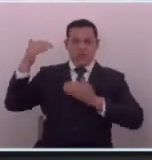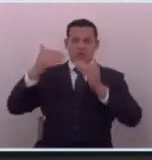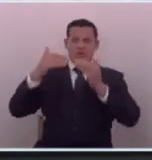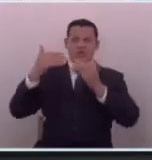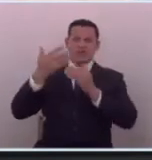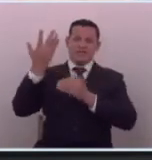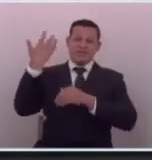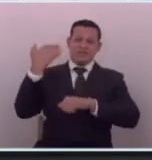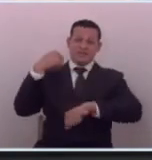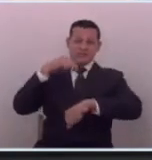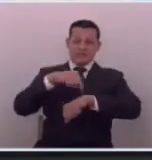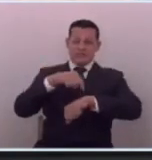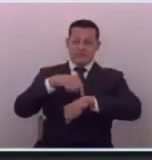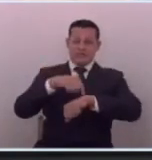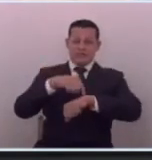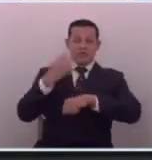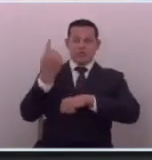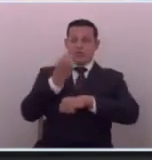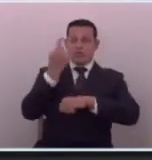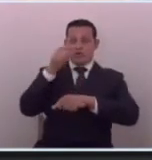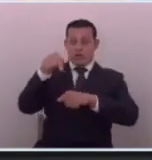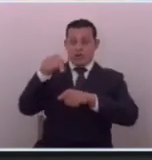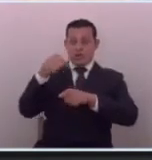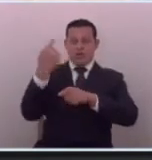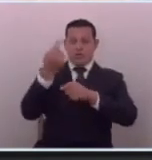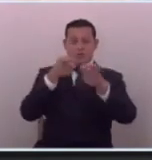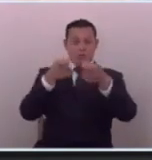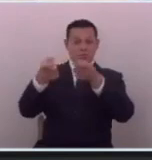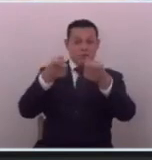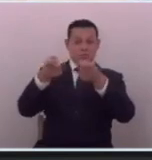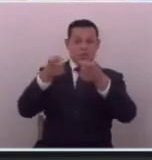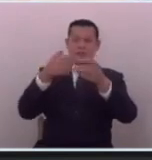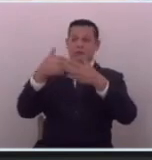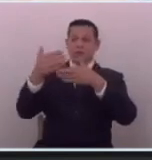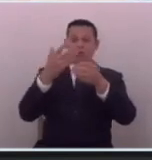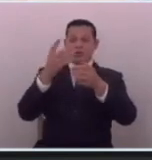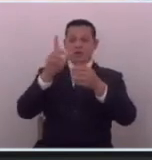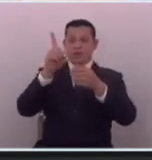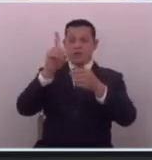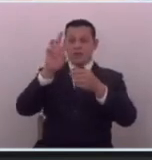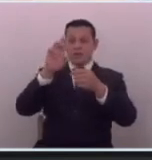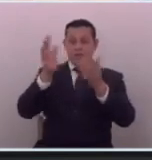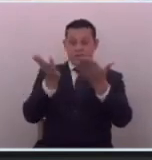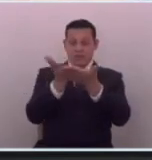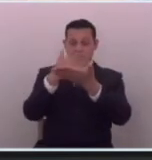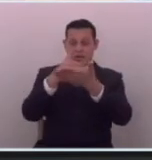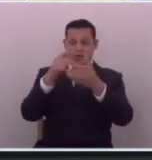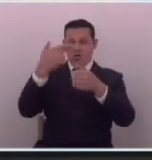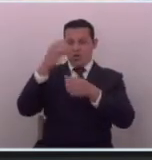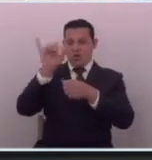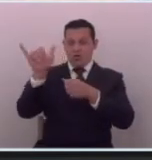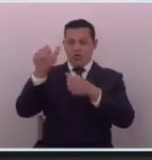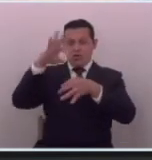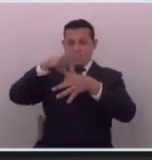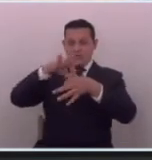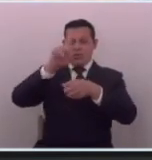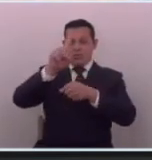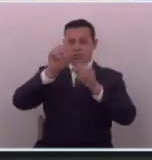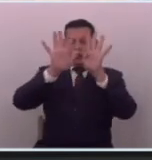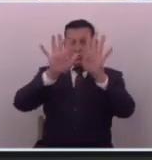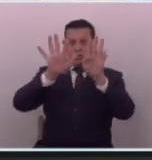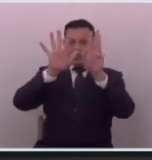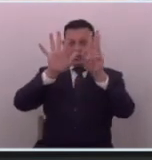antes pero es que como solo estaban ellos me acuerdo el diario de hoy para la elección de 1989